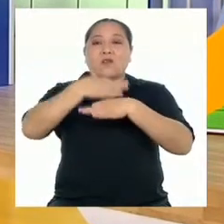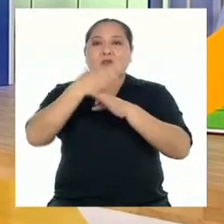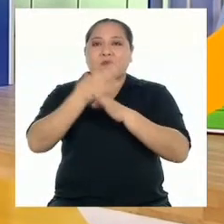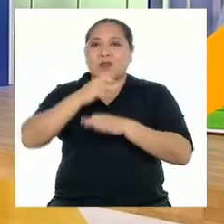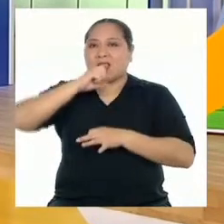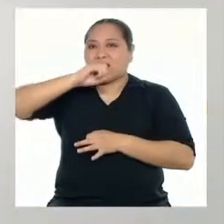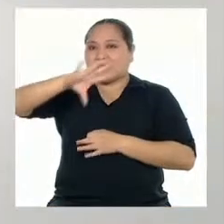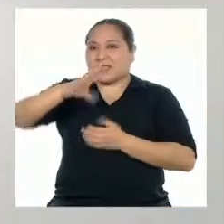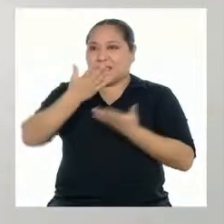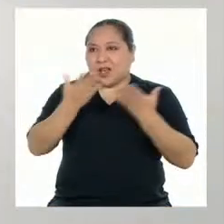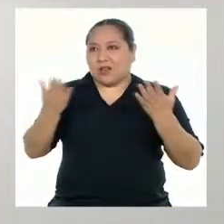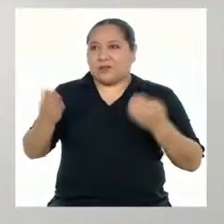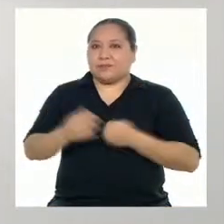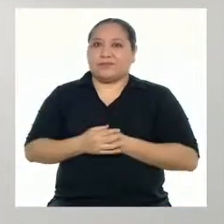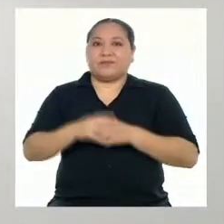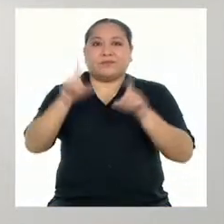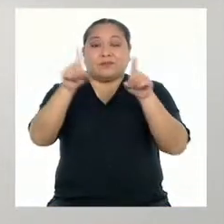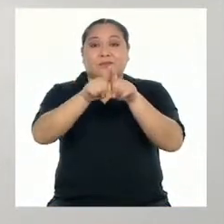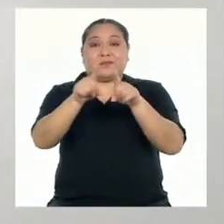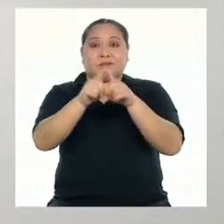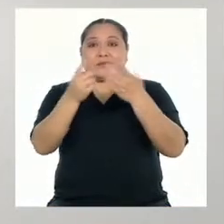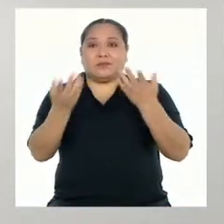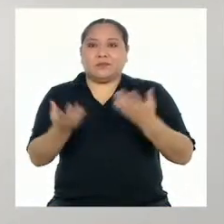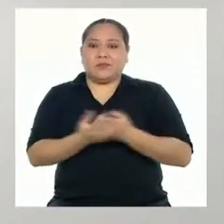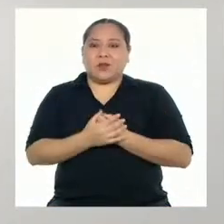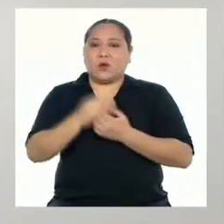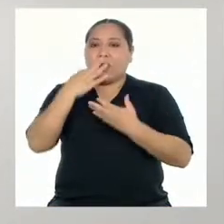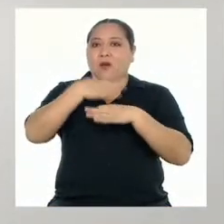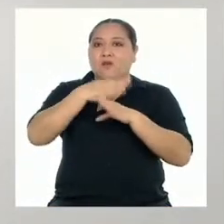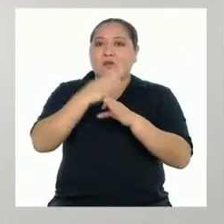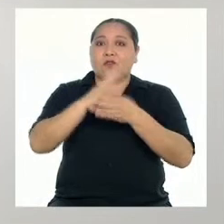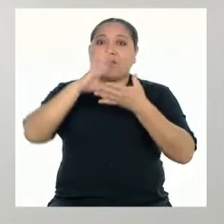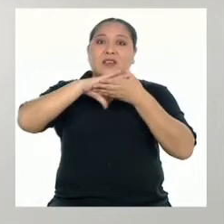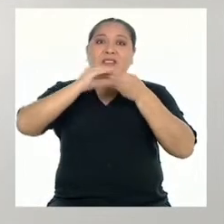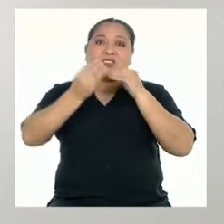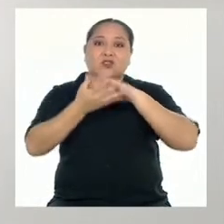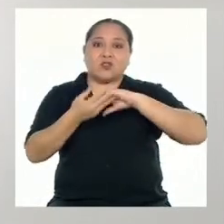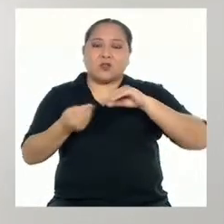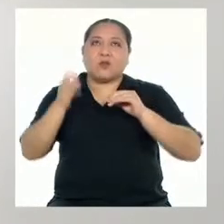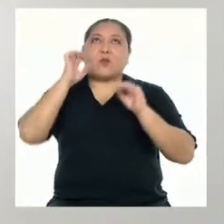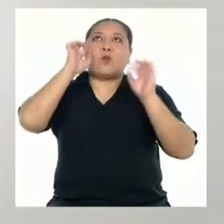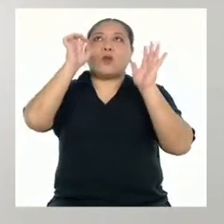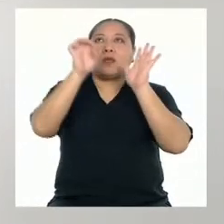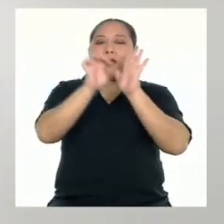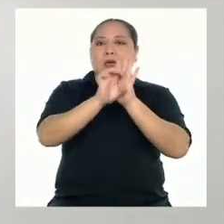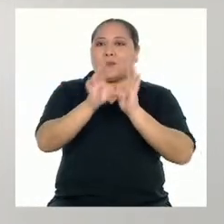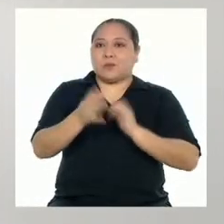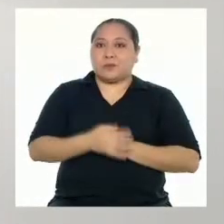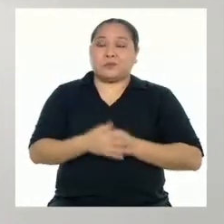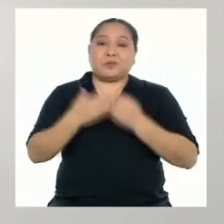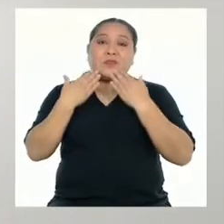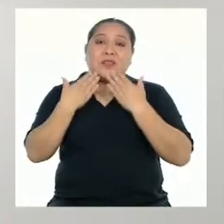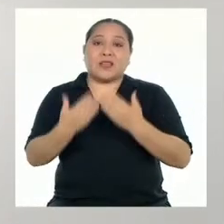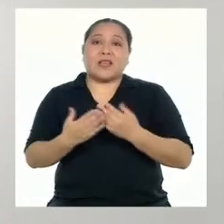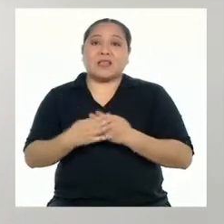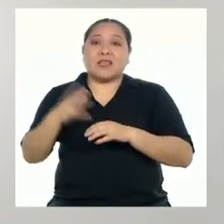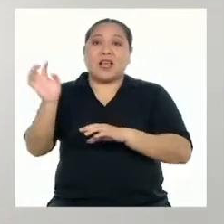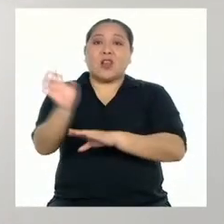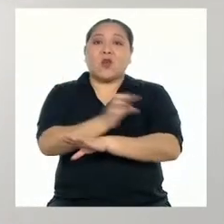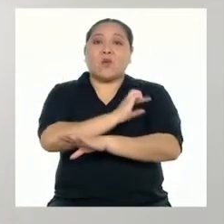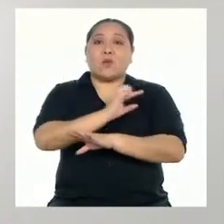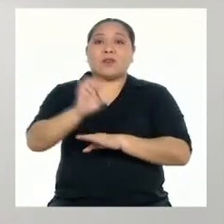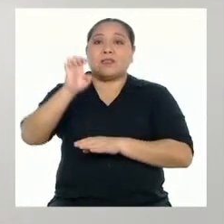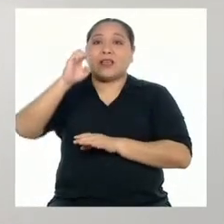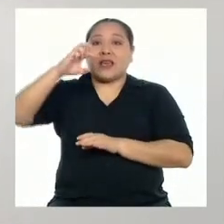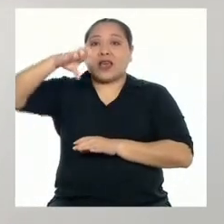decir las cosas. También tiene un carácter histórico. Por ejemplo, gracias a los poemas